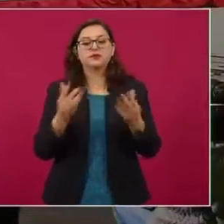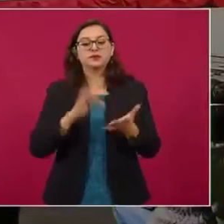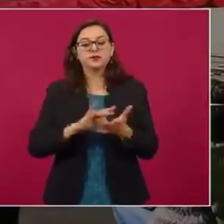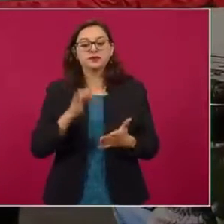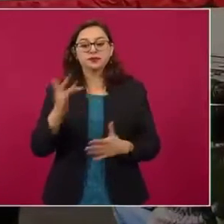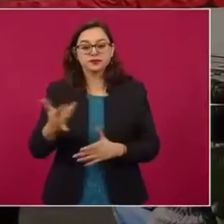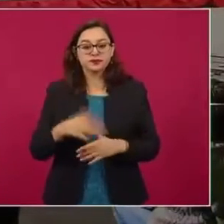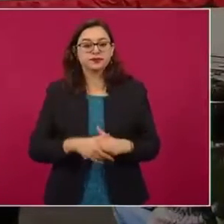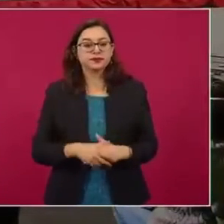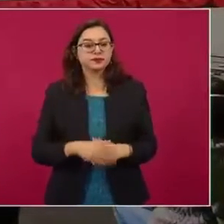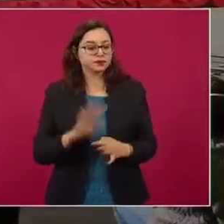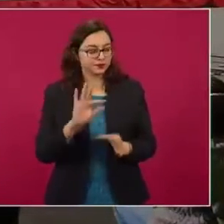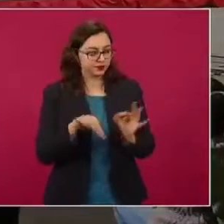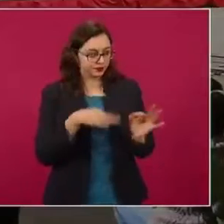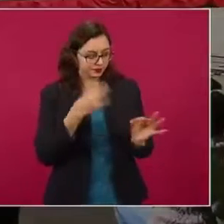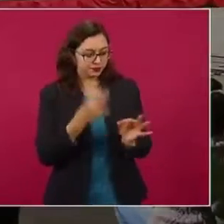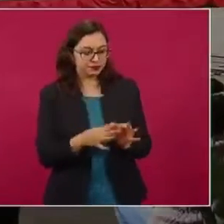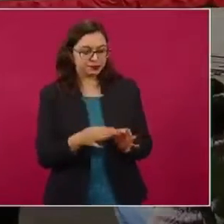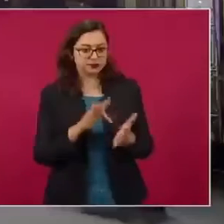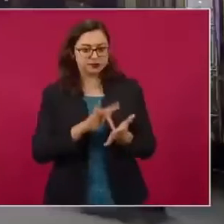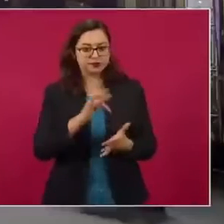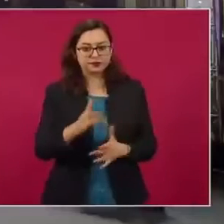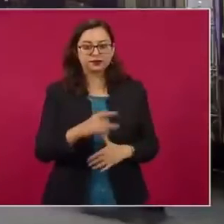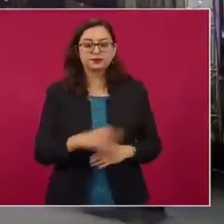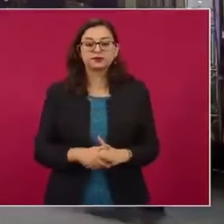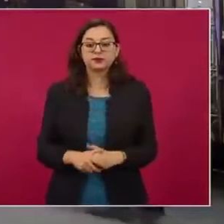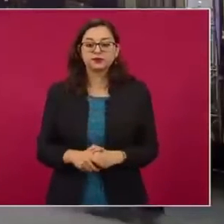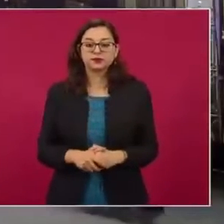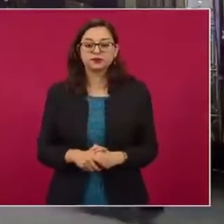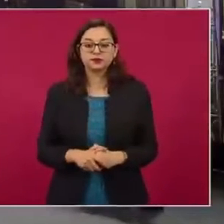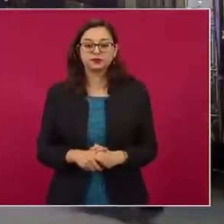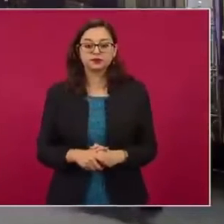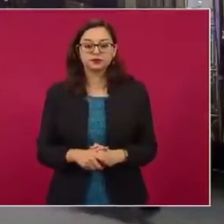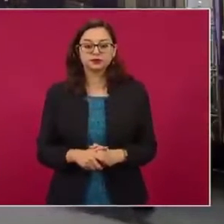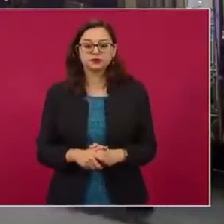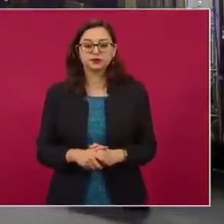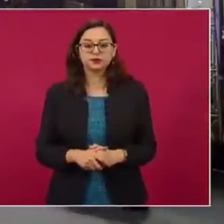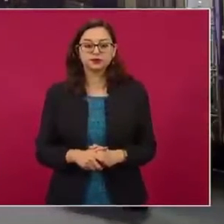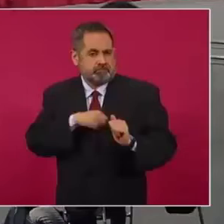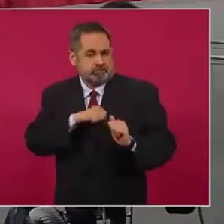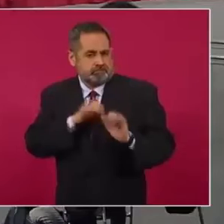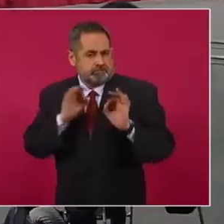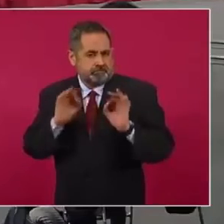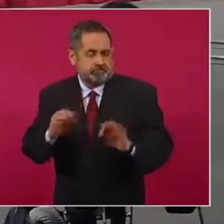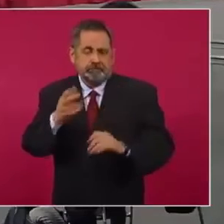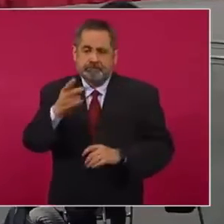gracias. ¿Sería cuánto, presidente? Gracias. Gracias, presidente.